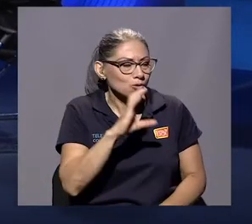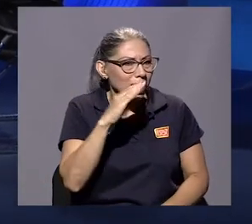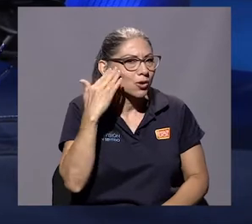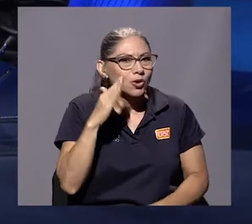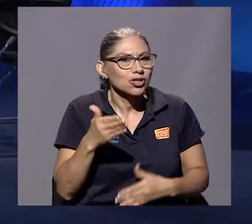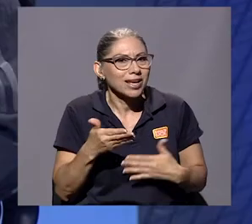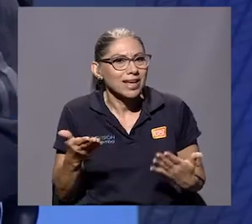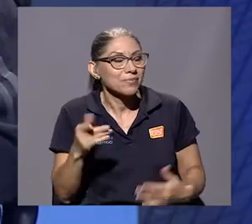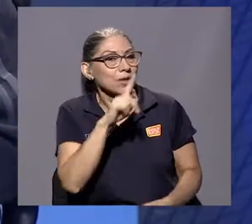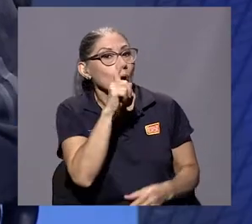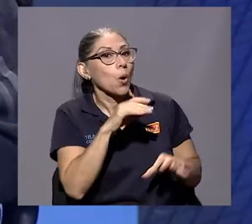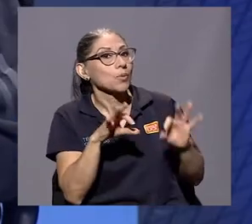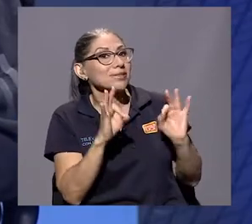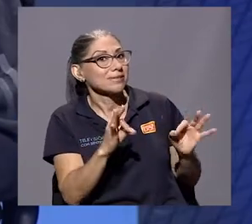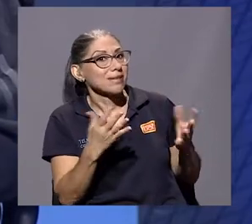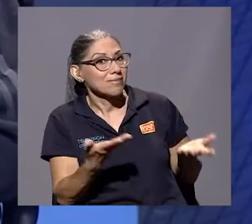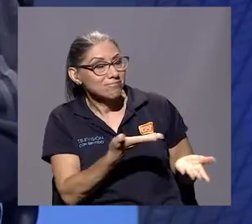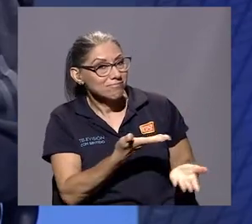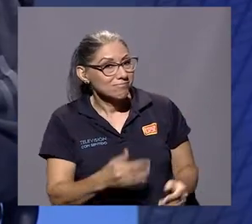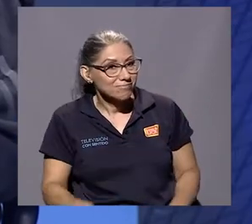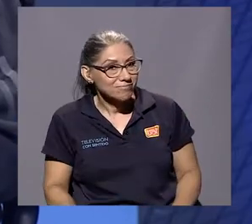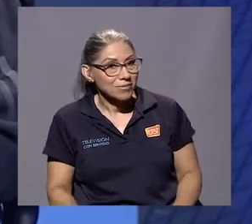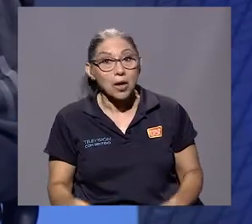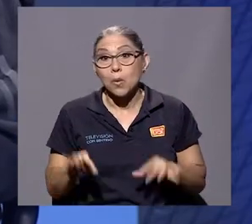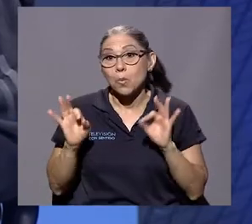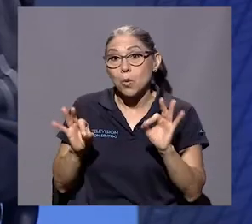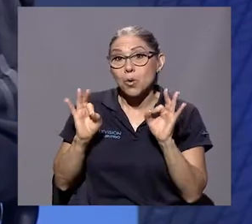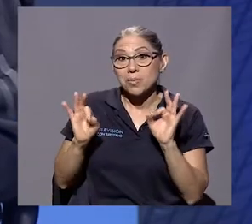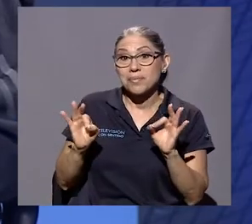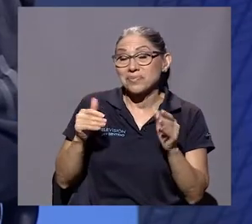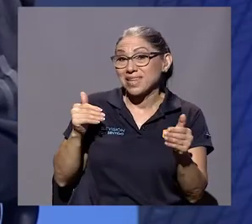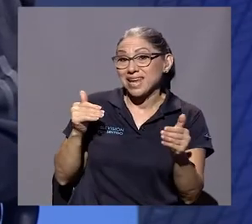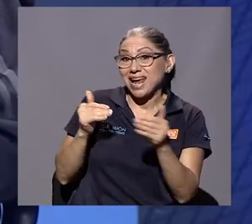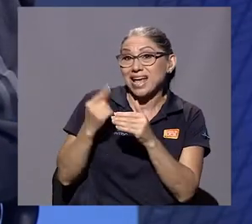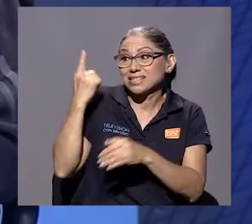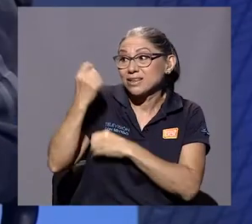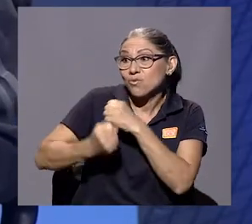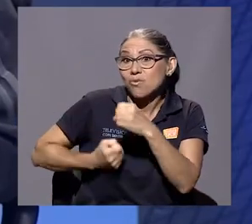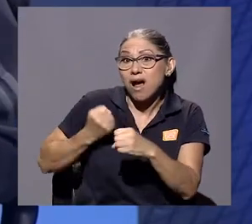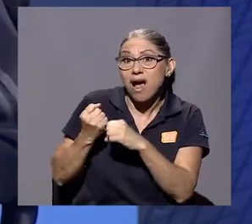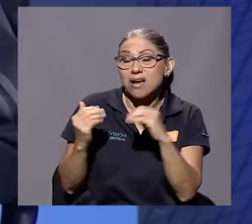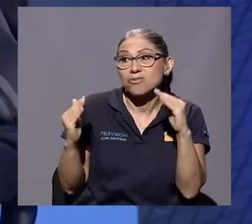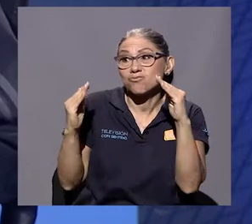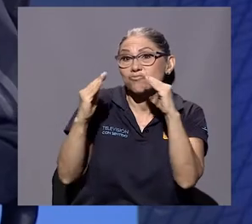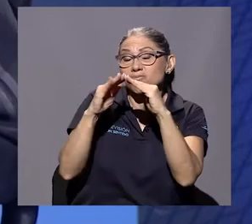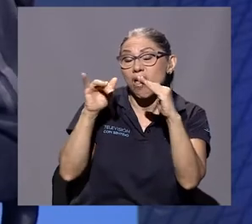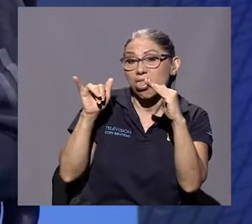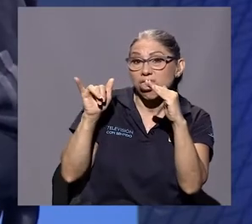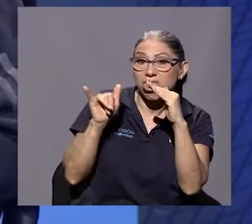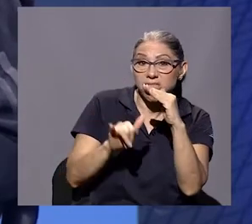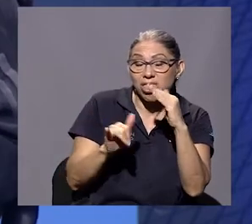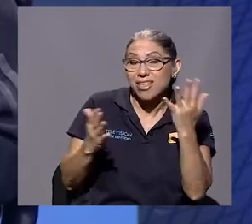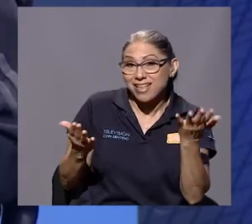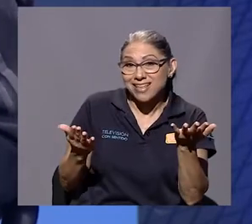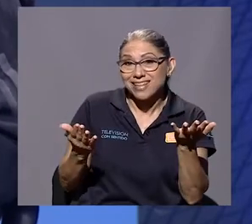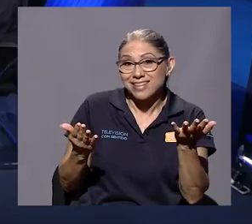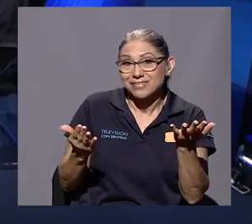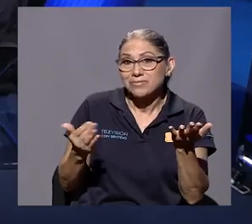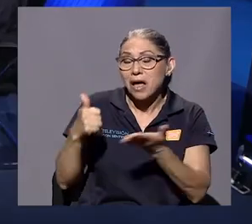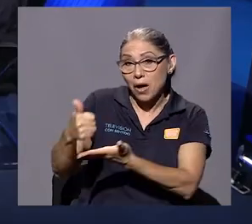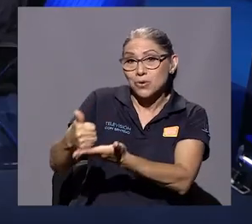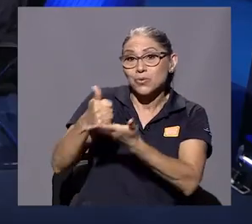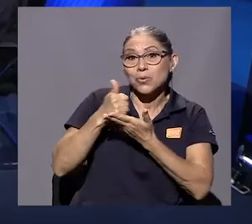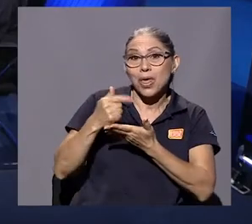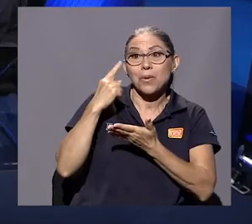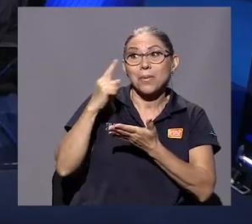Sergio? Muy bien, muy bien. Aquí con casi un año de confinamiento, que ha servido